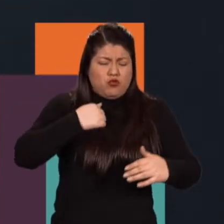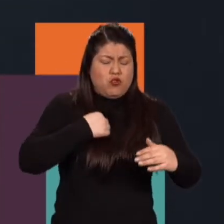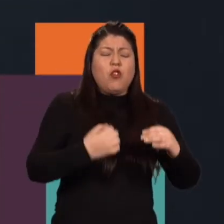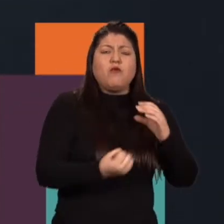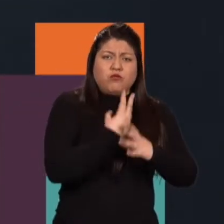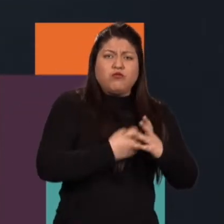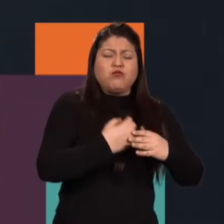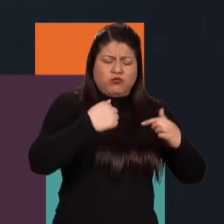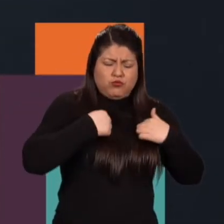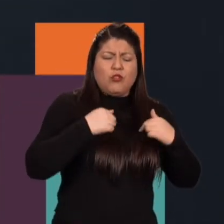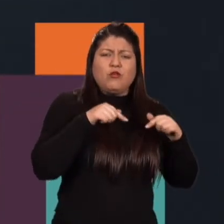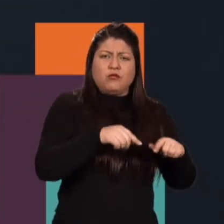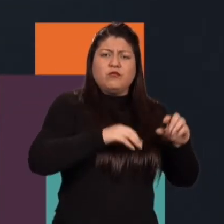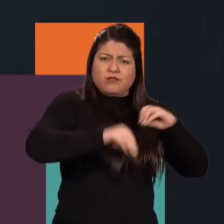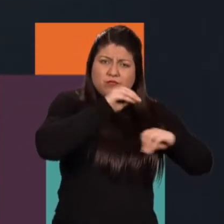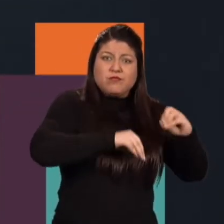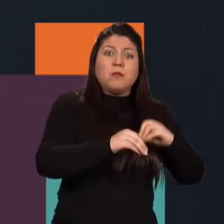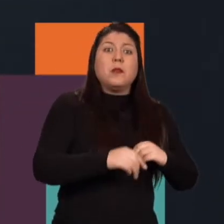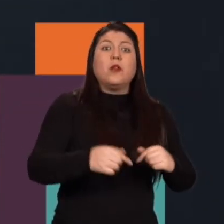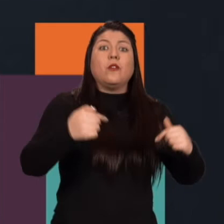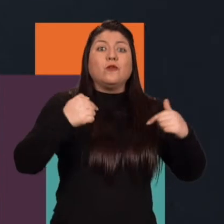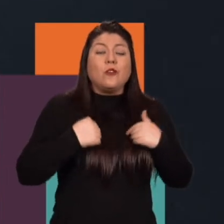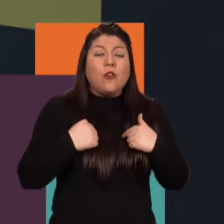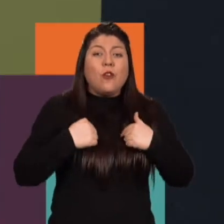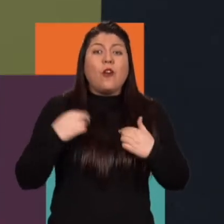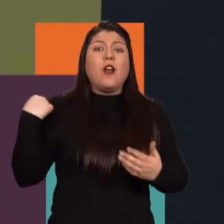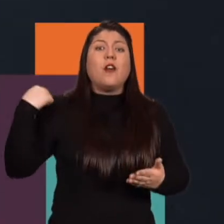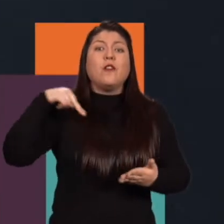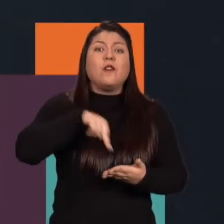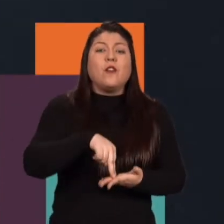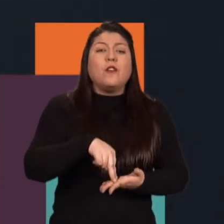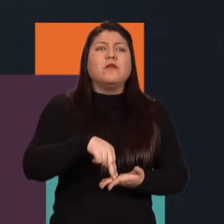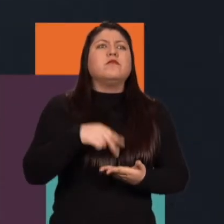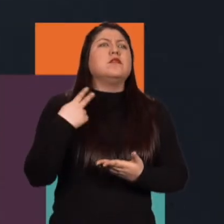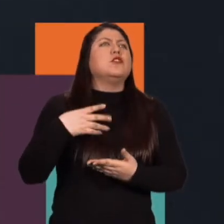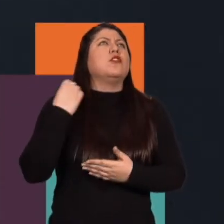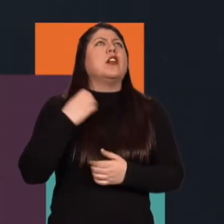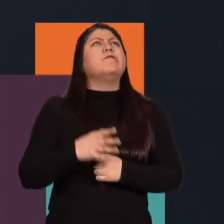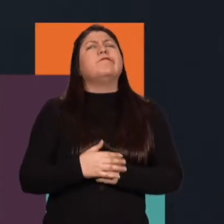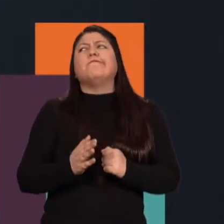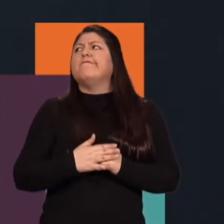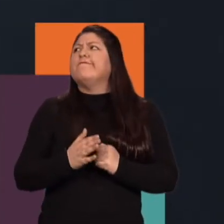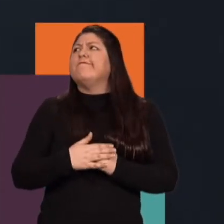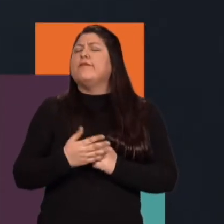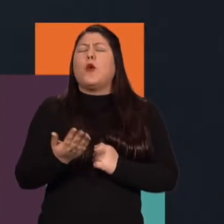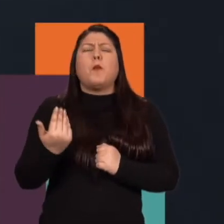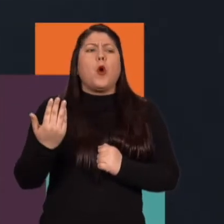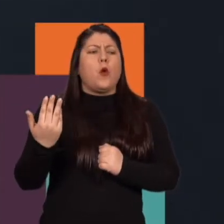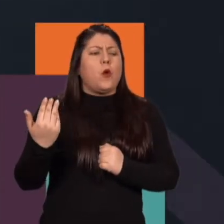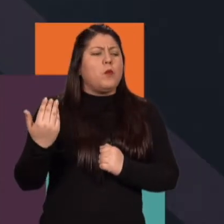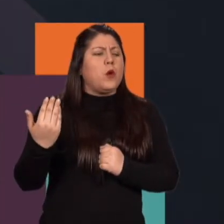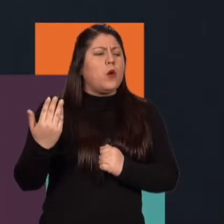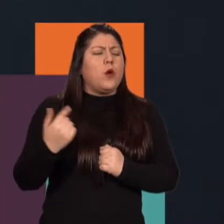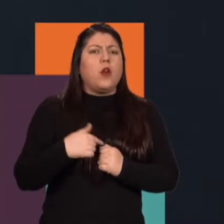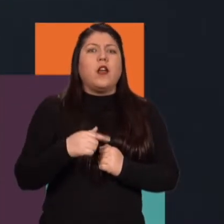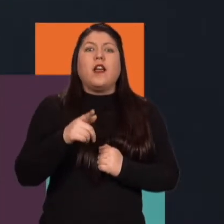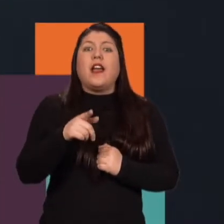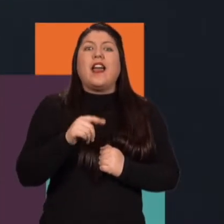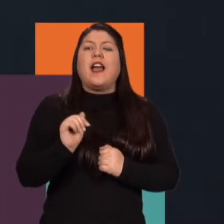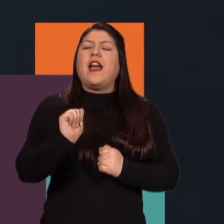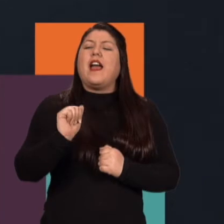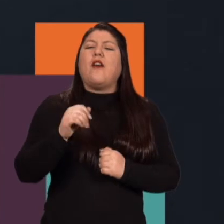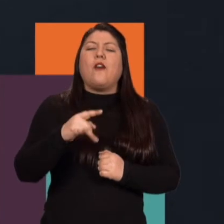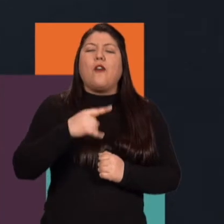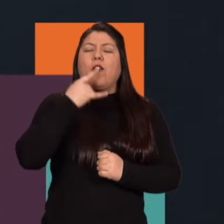exigencias y yo la creé, pero también yo soy el autor de una historia como, por decir algo, como